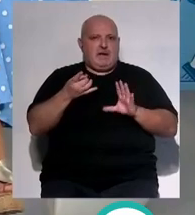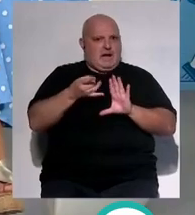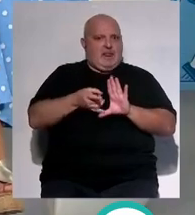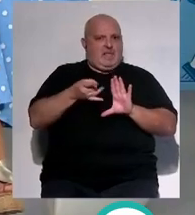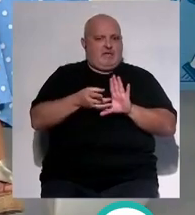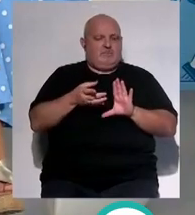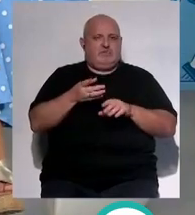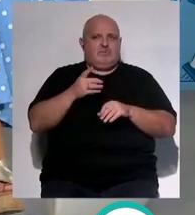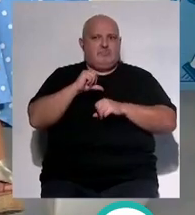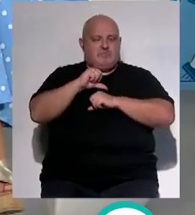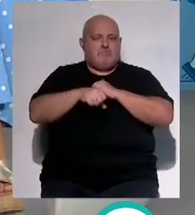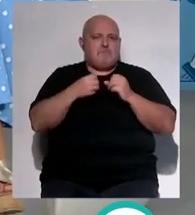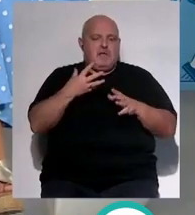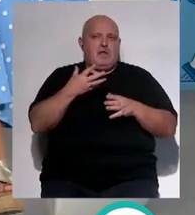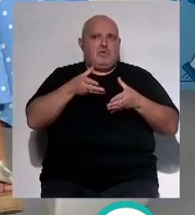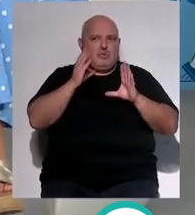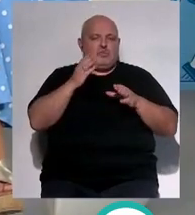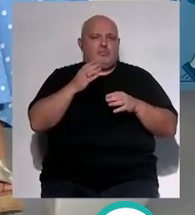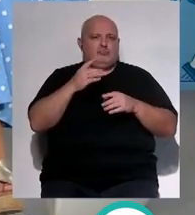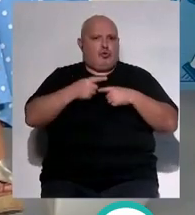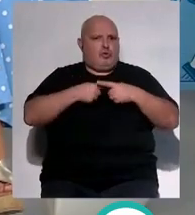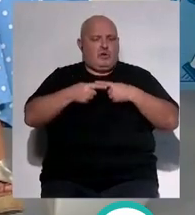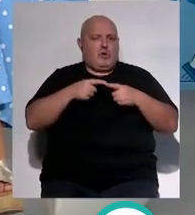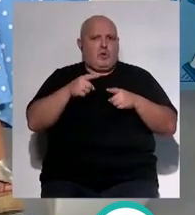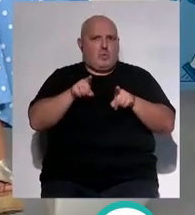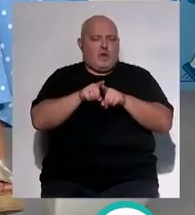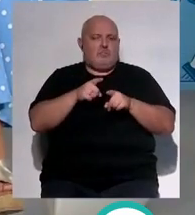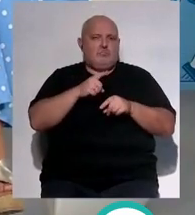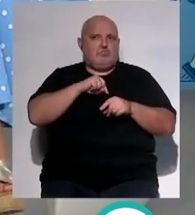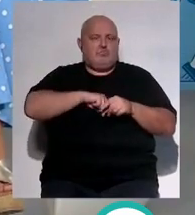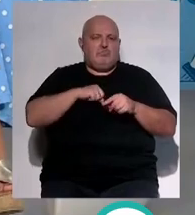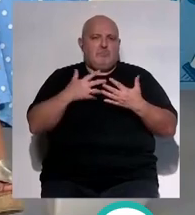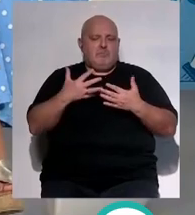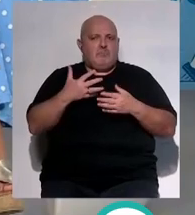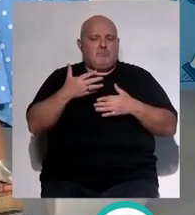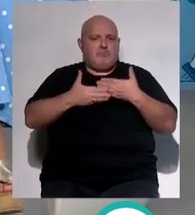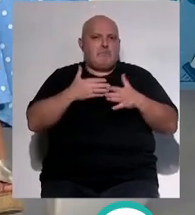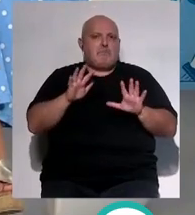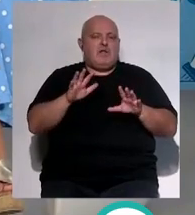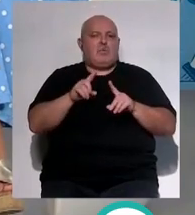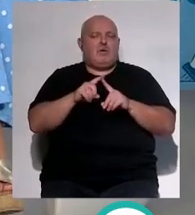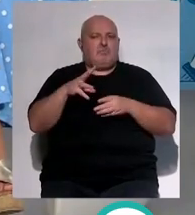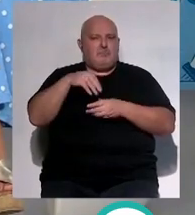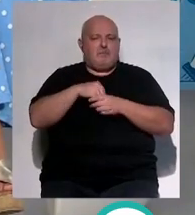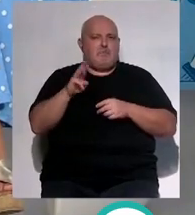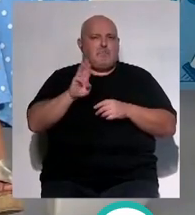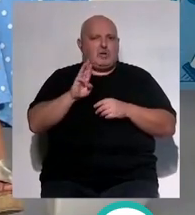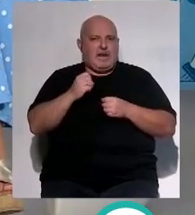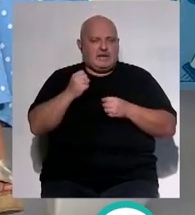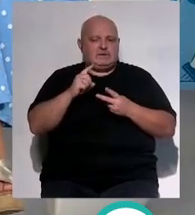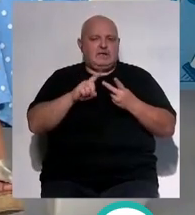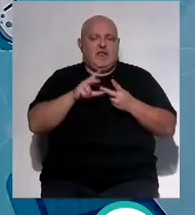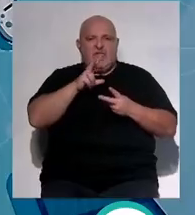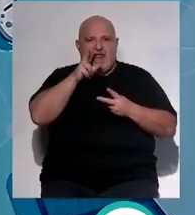debes de configurarte a bien es verdad que puedes desayunar todos los días lo mismo si te levantas con prisa vas a tiro hecho pero hay que meter proteína hay que